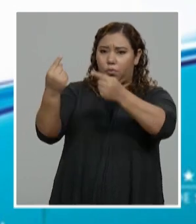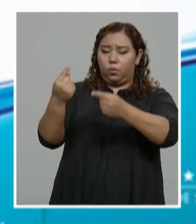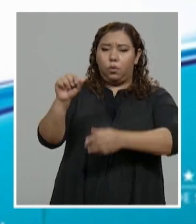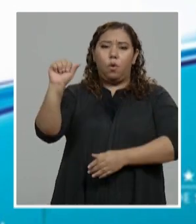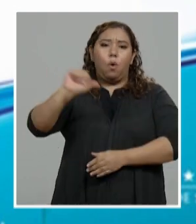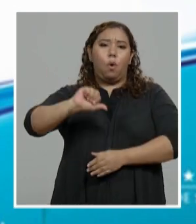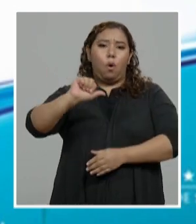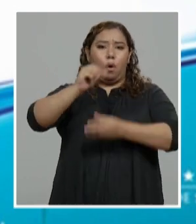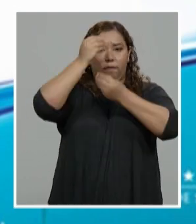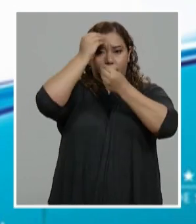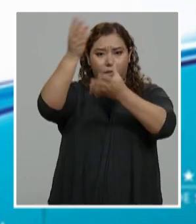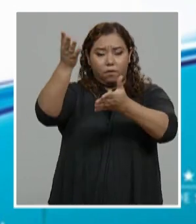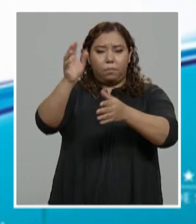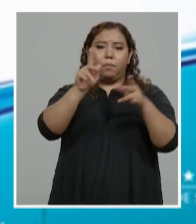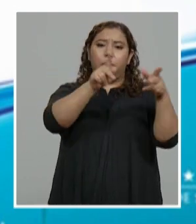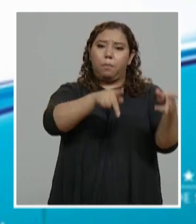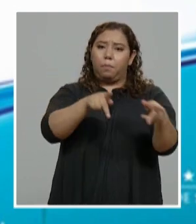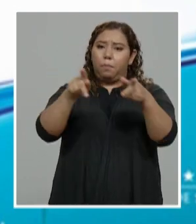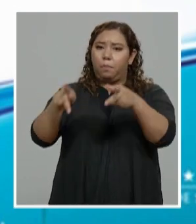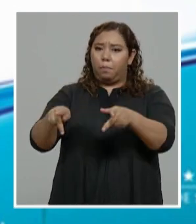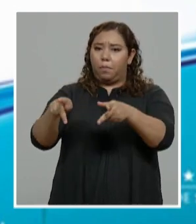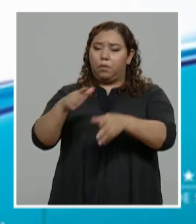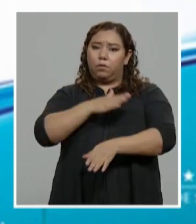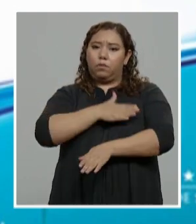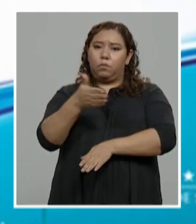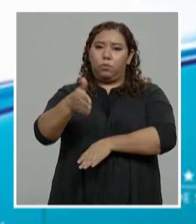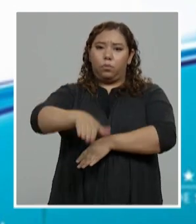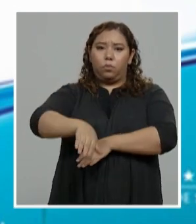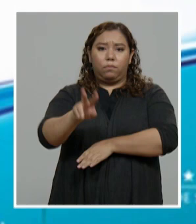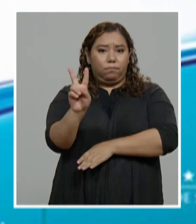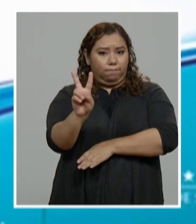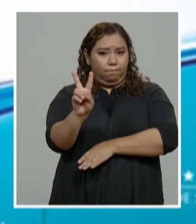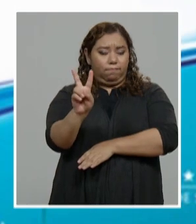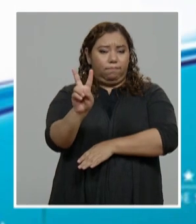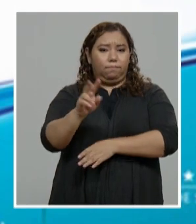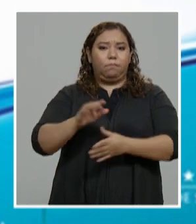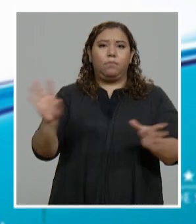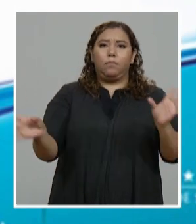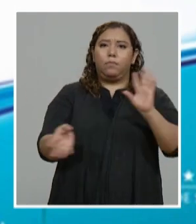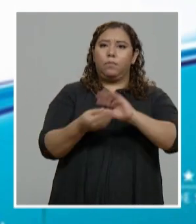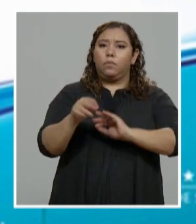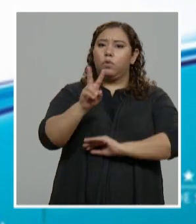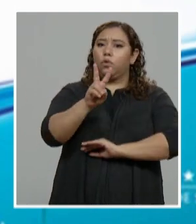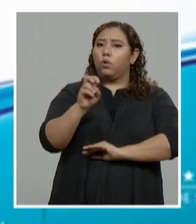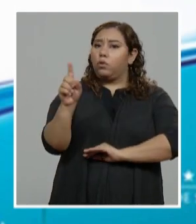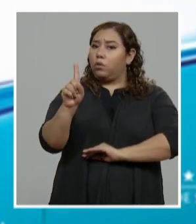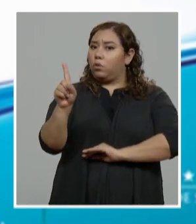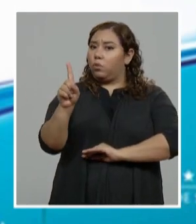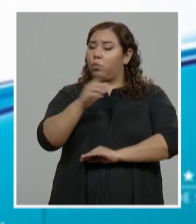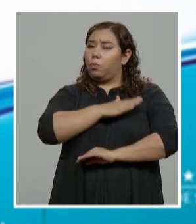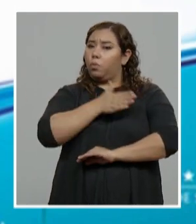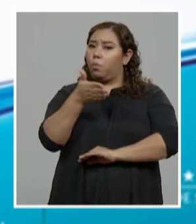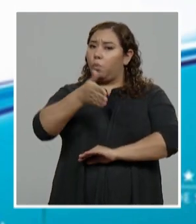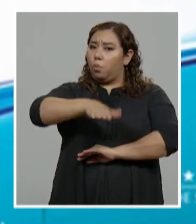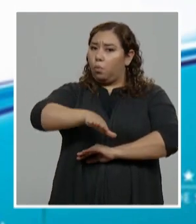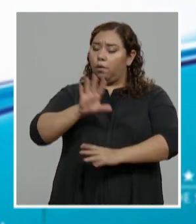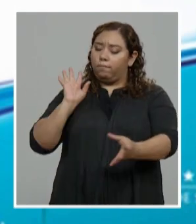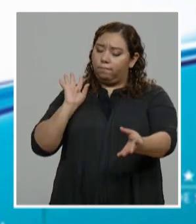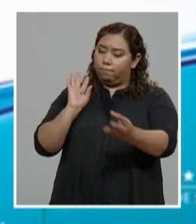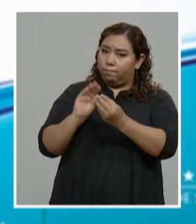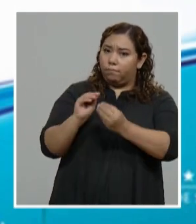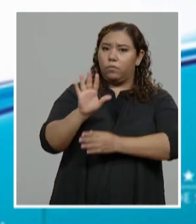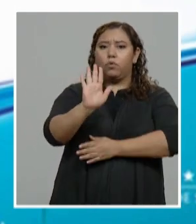más en nuestro país, en la cual nos suman 201 acumulados de fallecidos. Le mando un abrazo